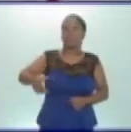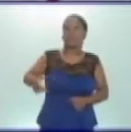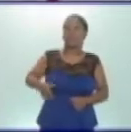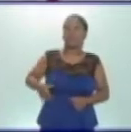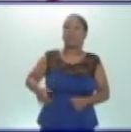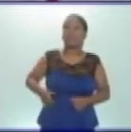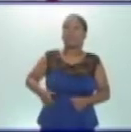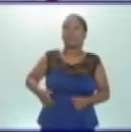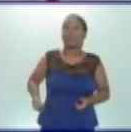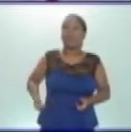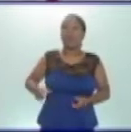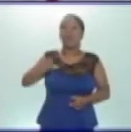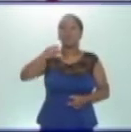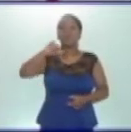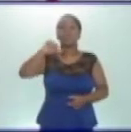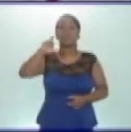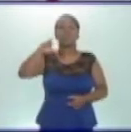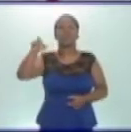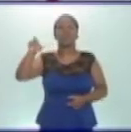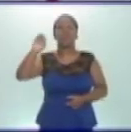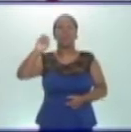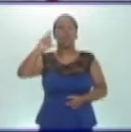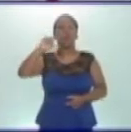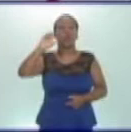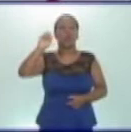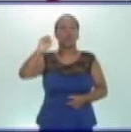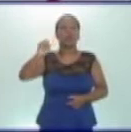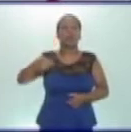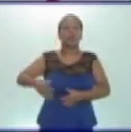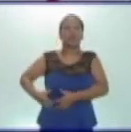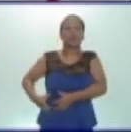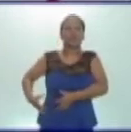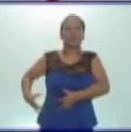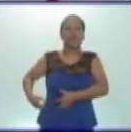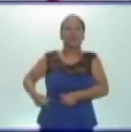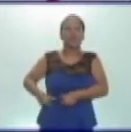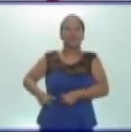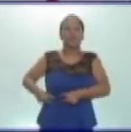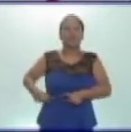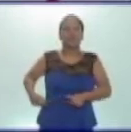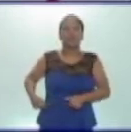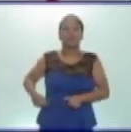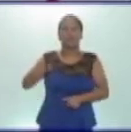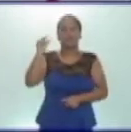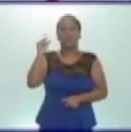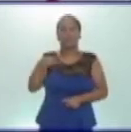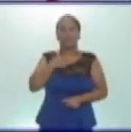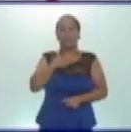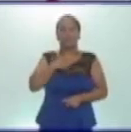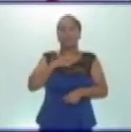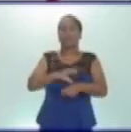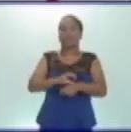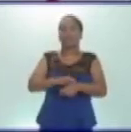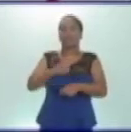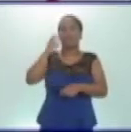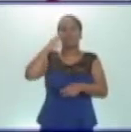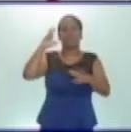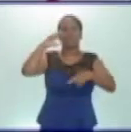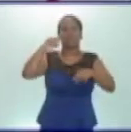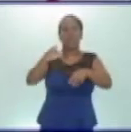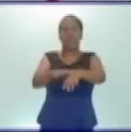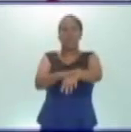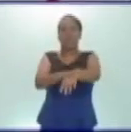cirrosis hepática, que es una inflamación en el hígado. Las personas que tienen esta enfermedad, se les observa una coloración